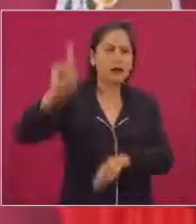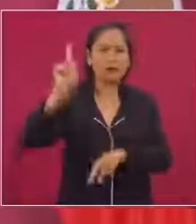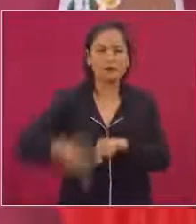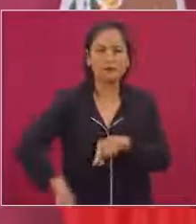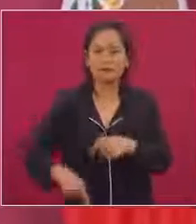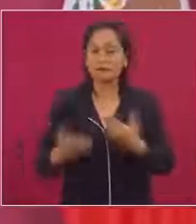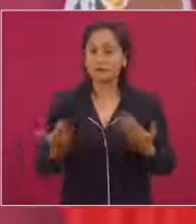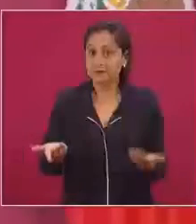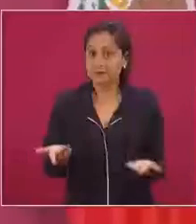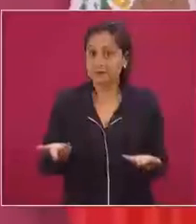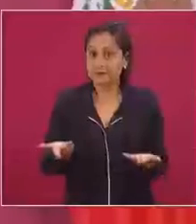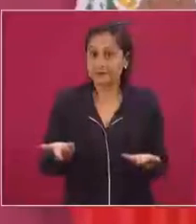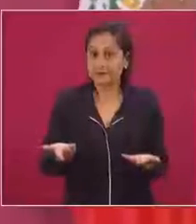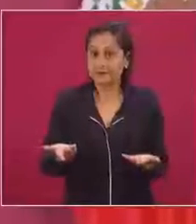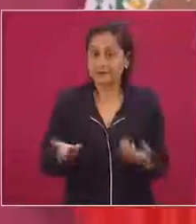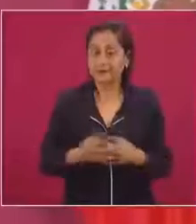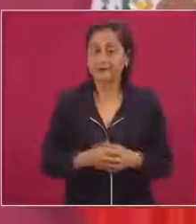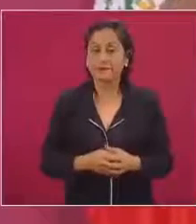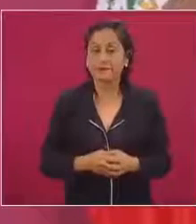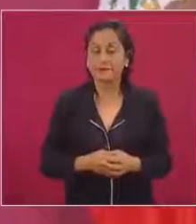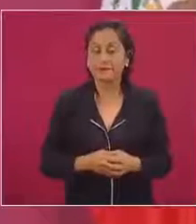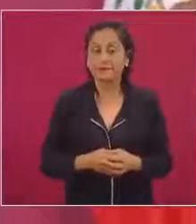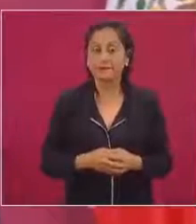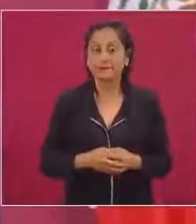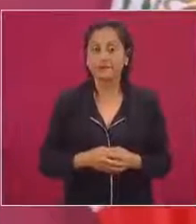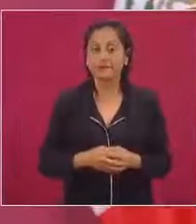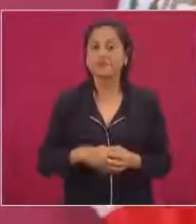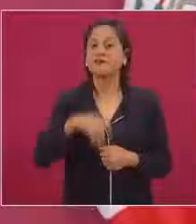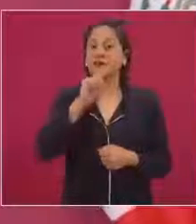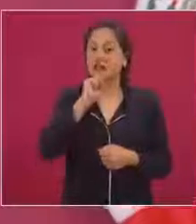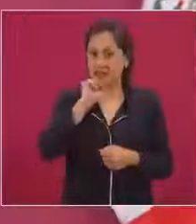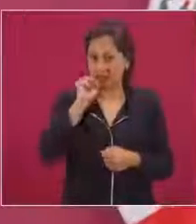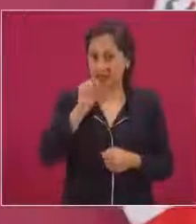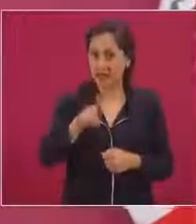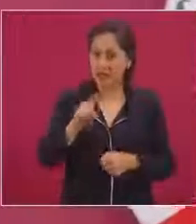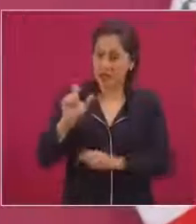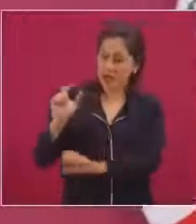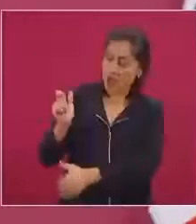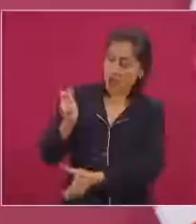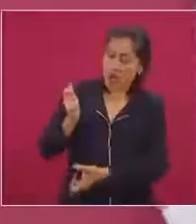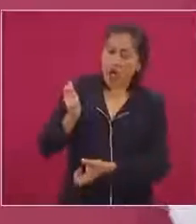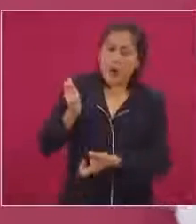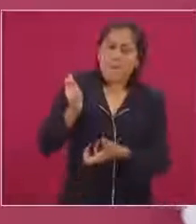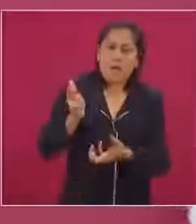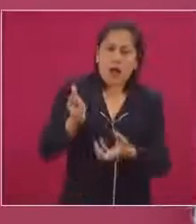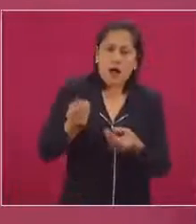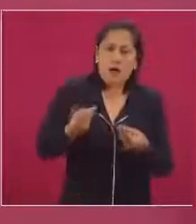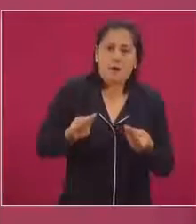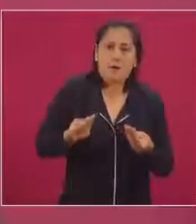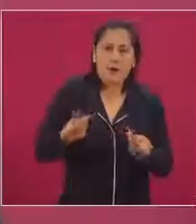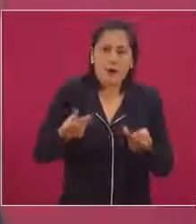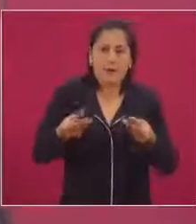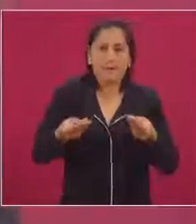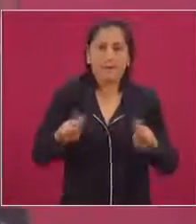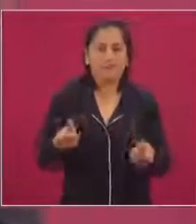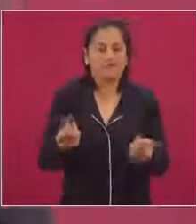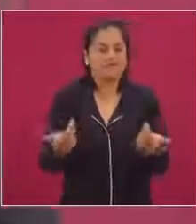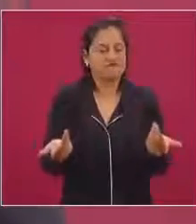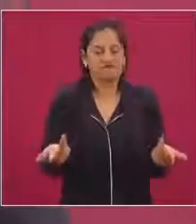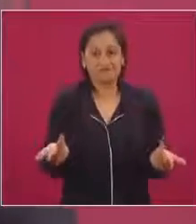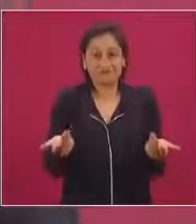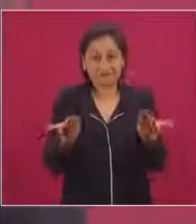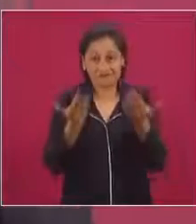también no hay gastos superfluos, excesivos, ya no le podemos